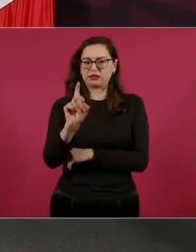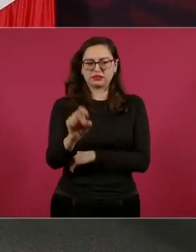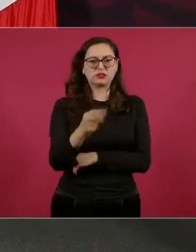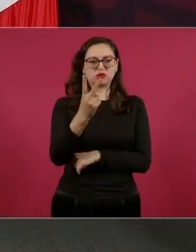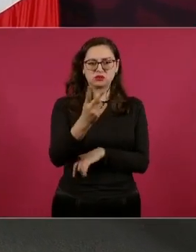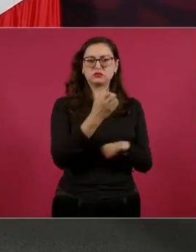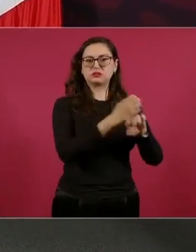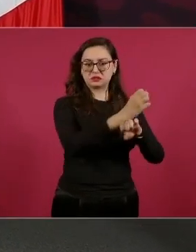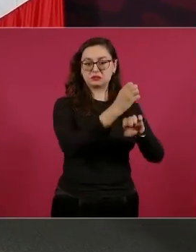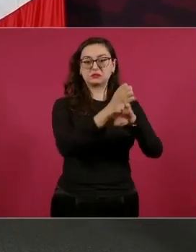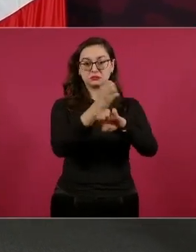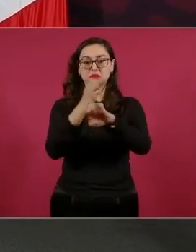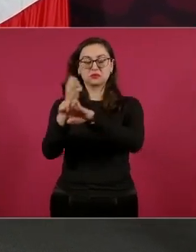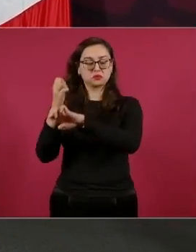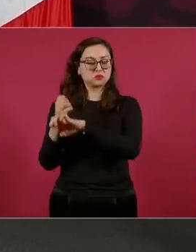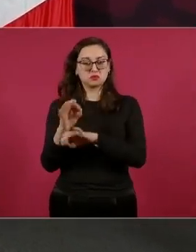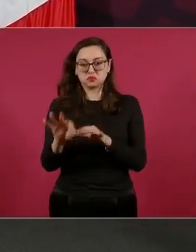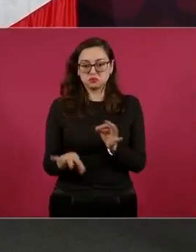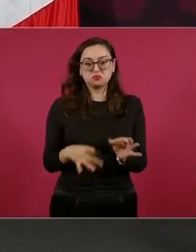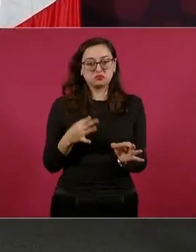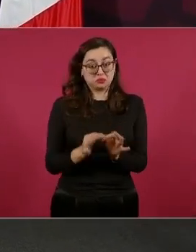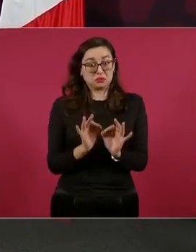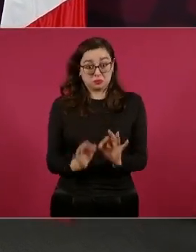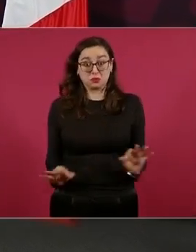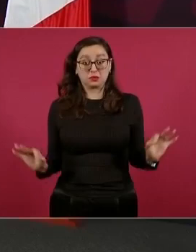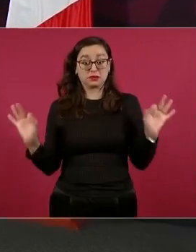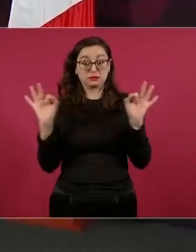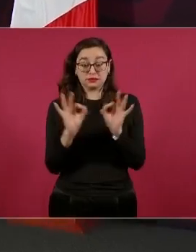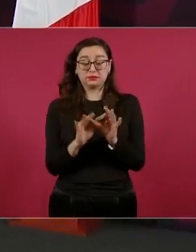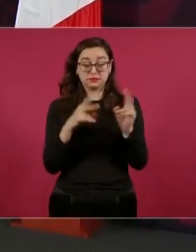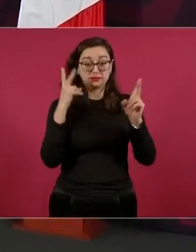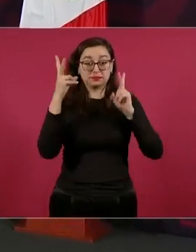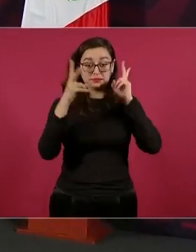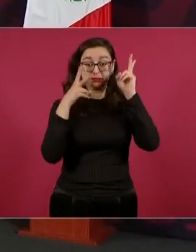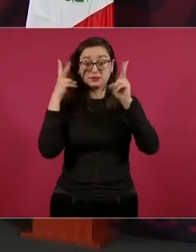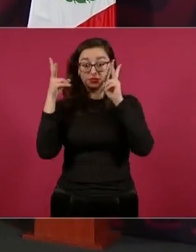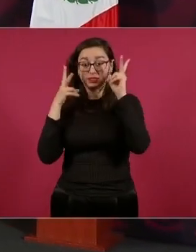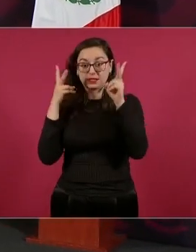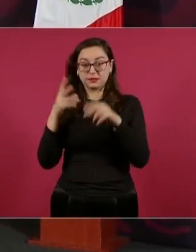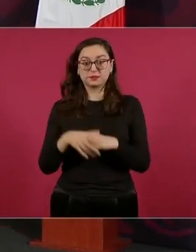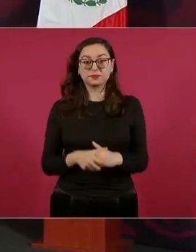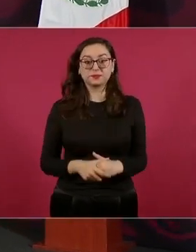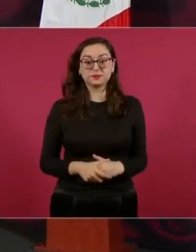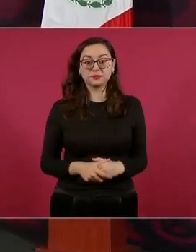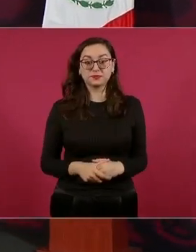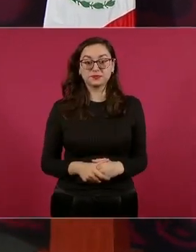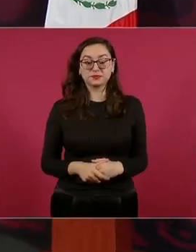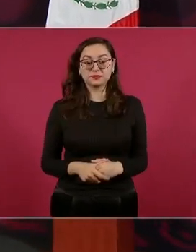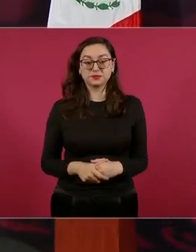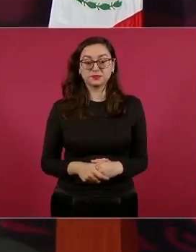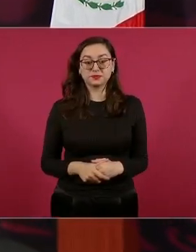y es muy importante todo el recorrido. Gracias, señor presidente.